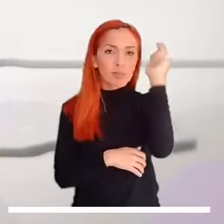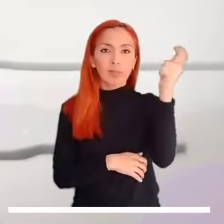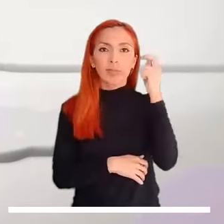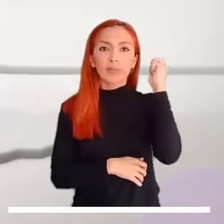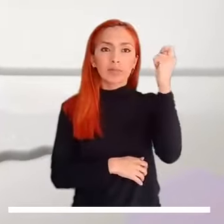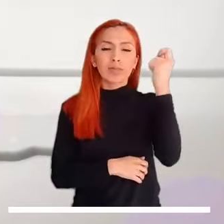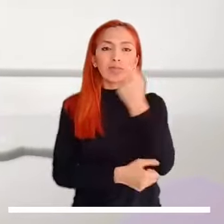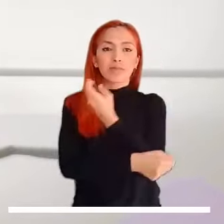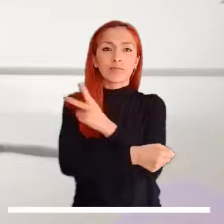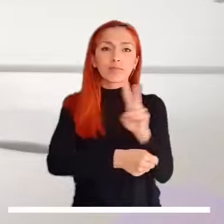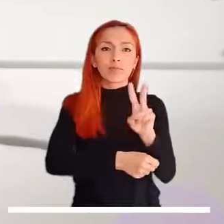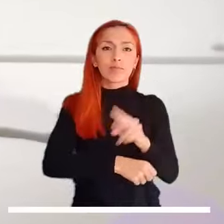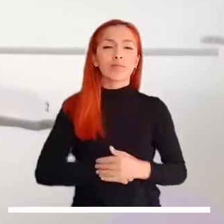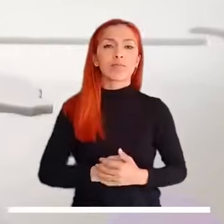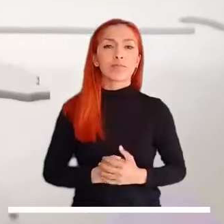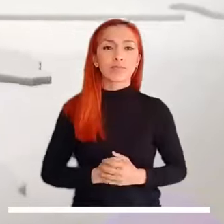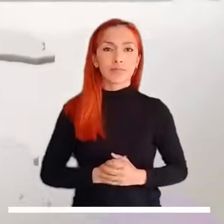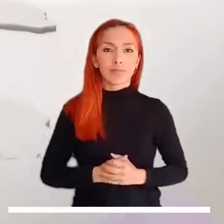en Meta y Bichada.